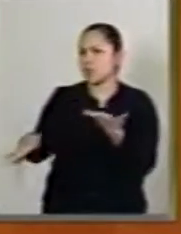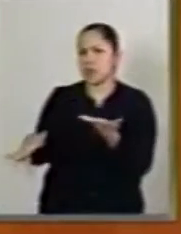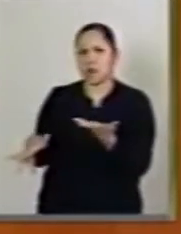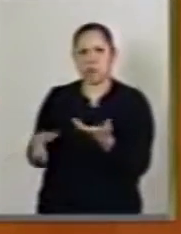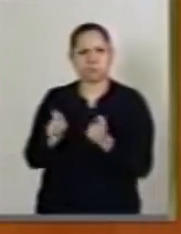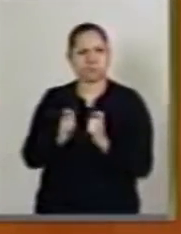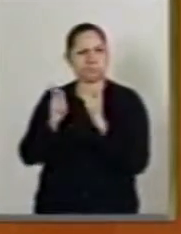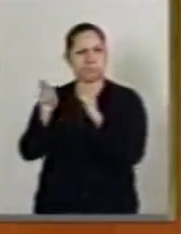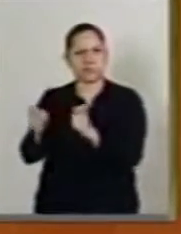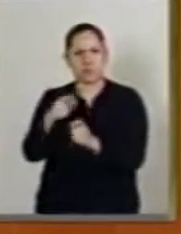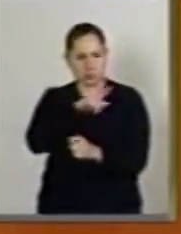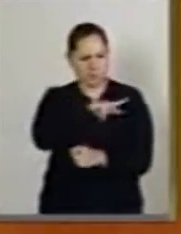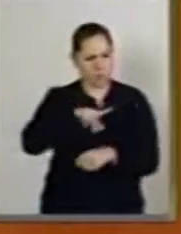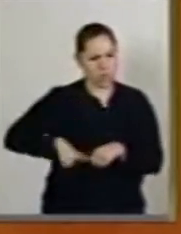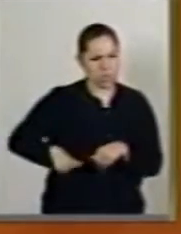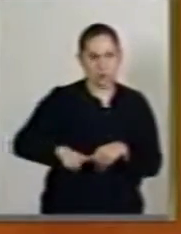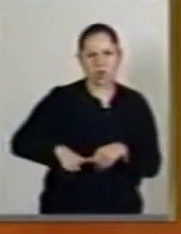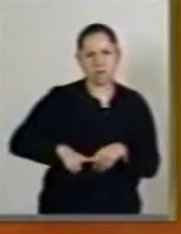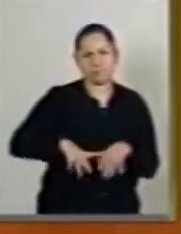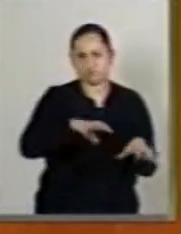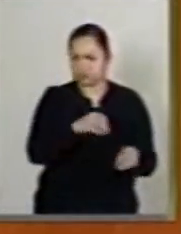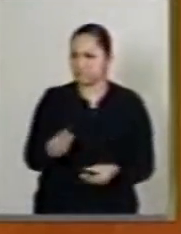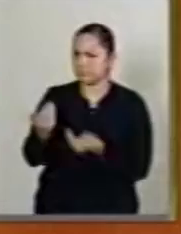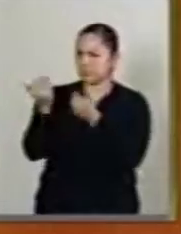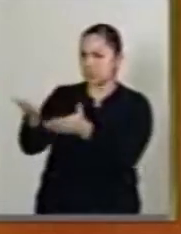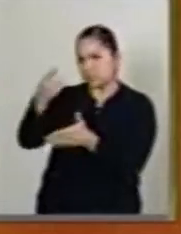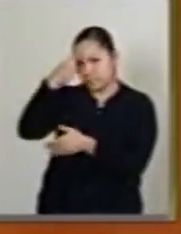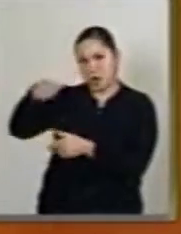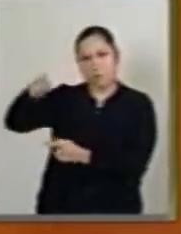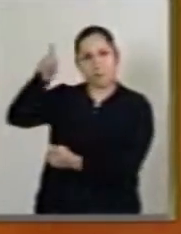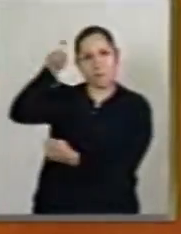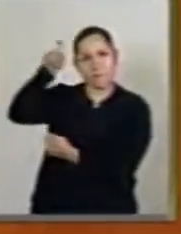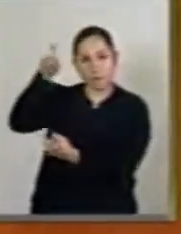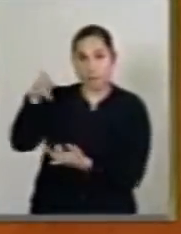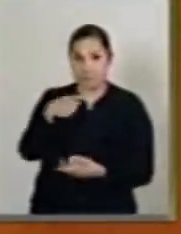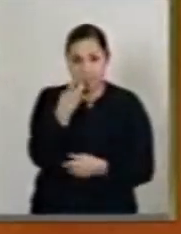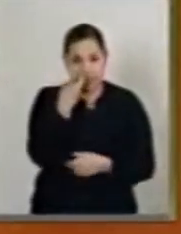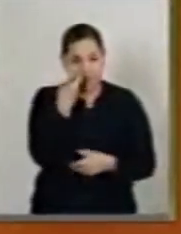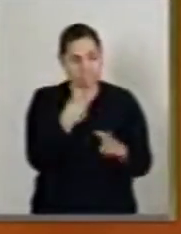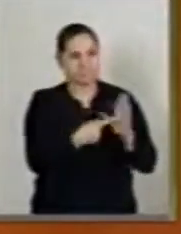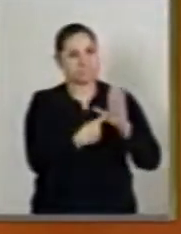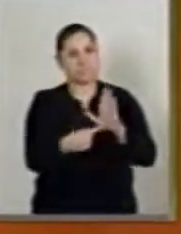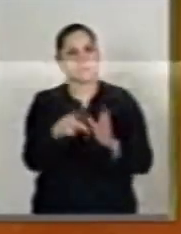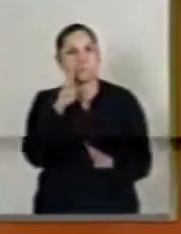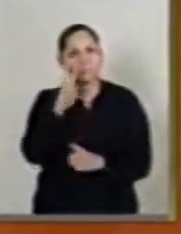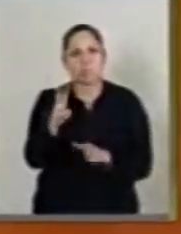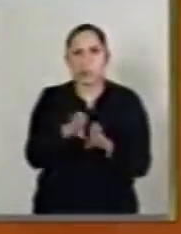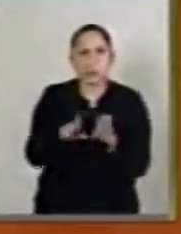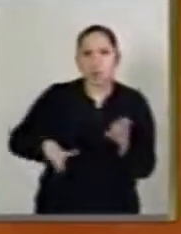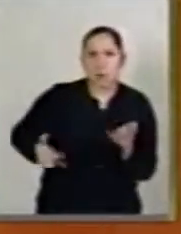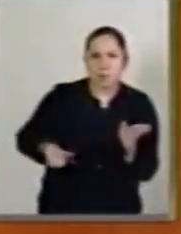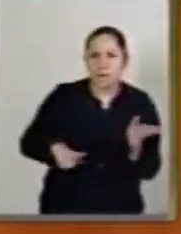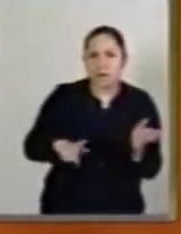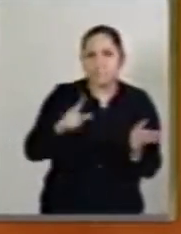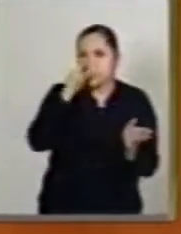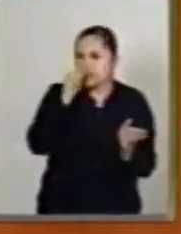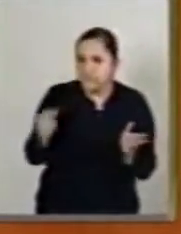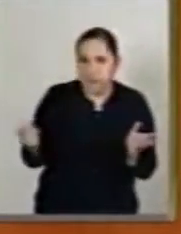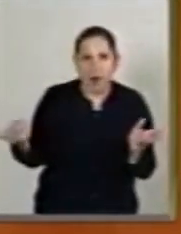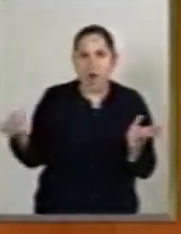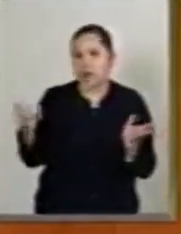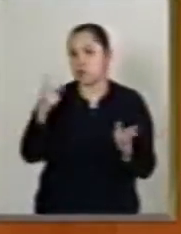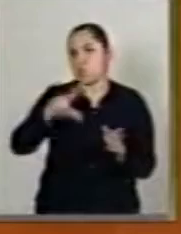establecer cómo el diseño institucional falla y fracasa cuando se pone al servicio